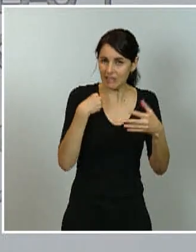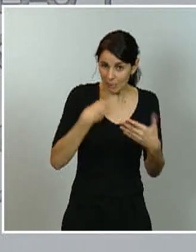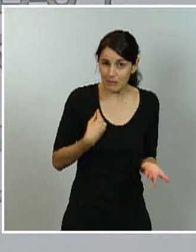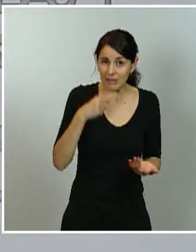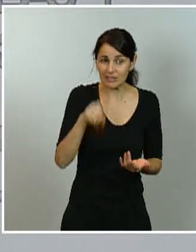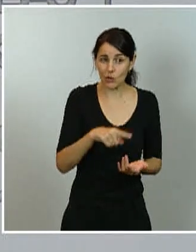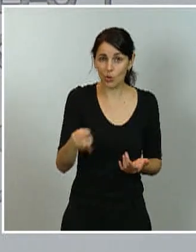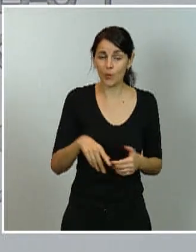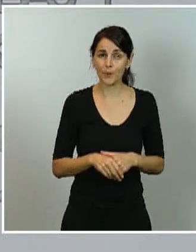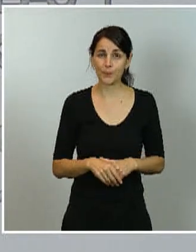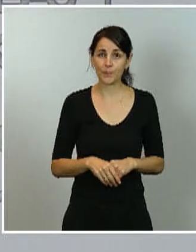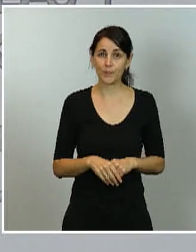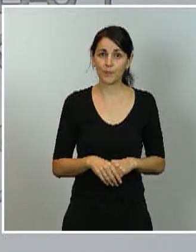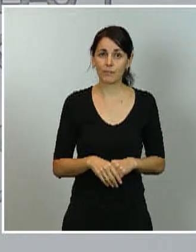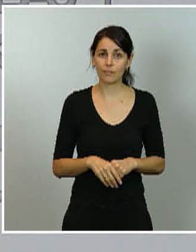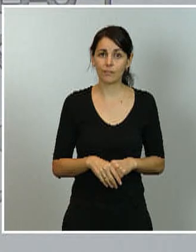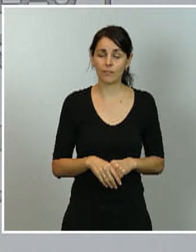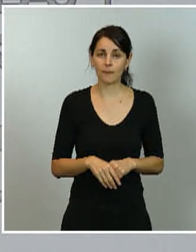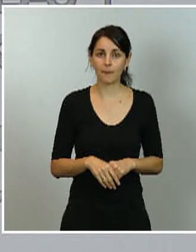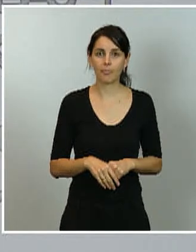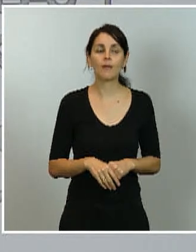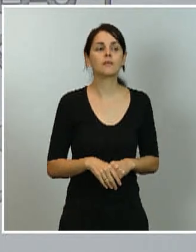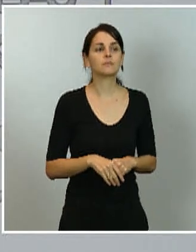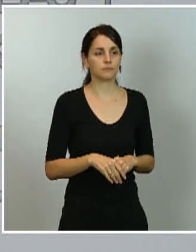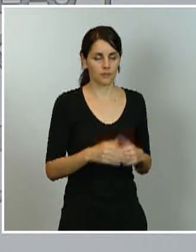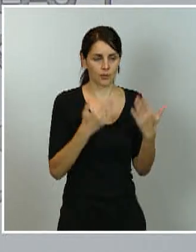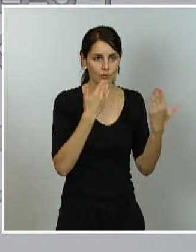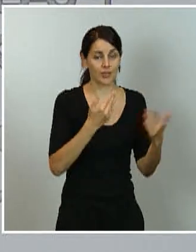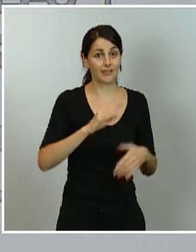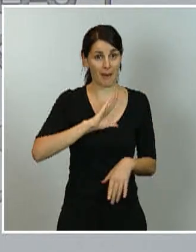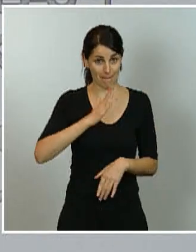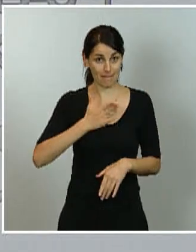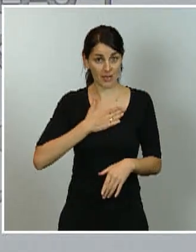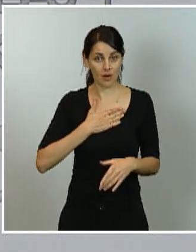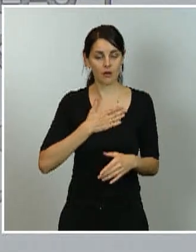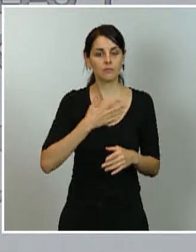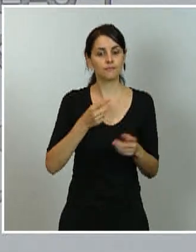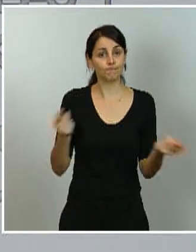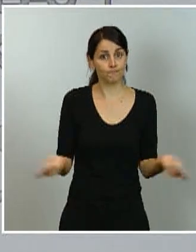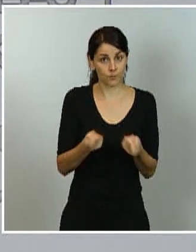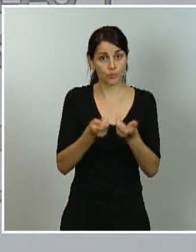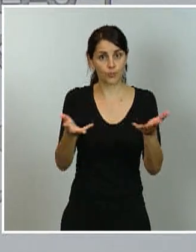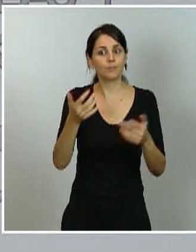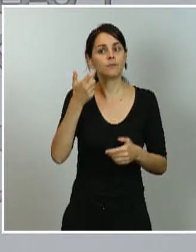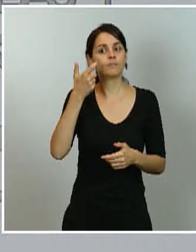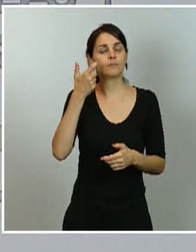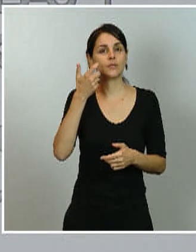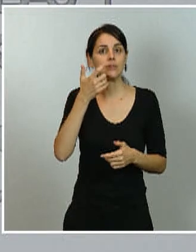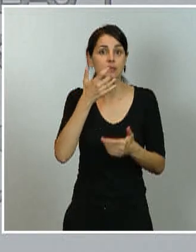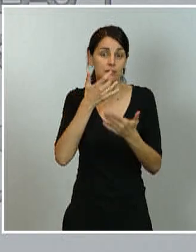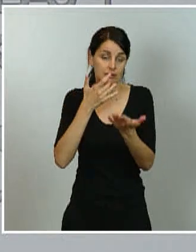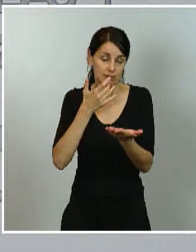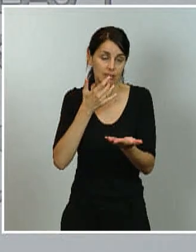A lo largo del día de mañana se dará a conocer la lista de municipios. Si esto prospera, la lista de